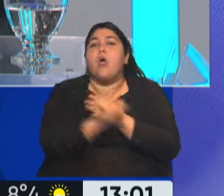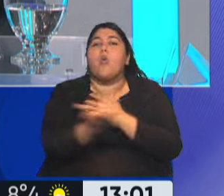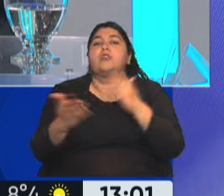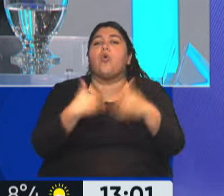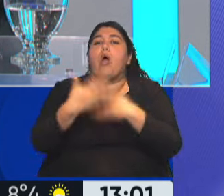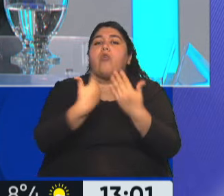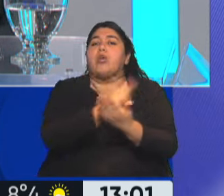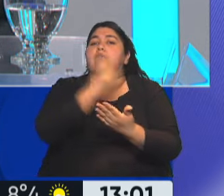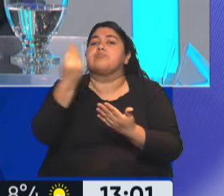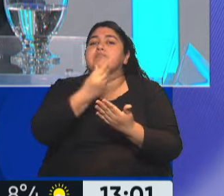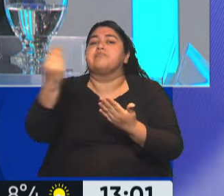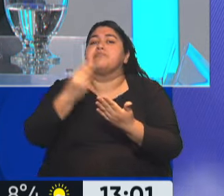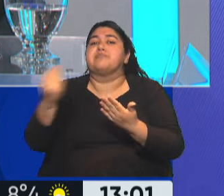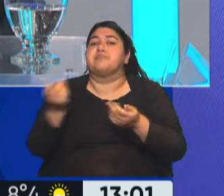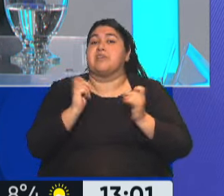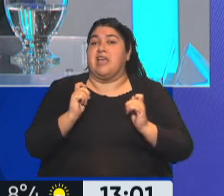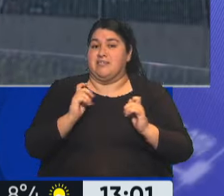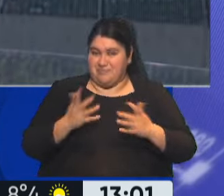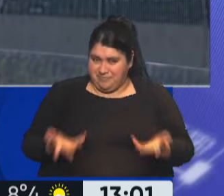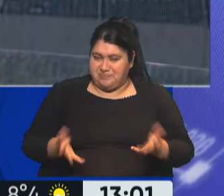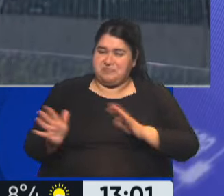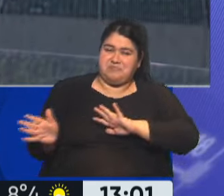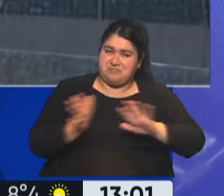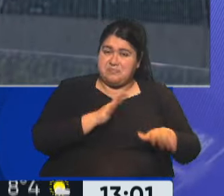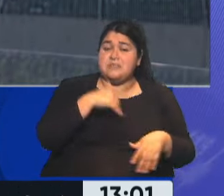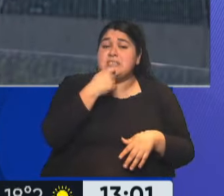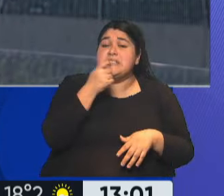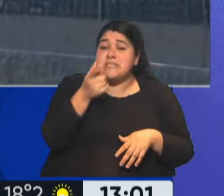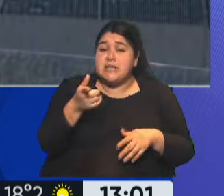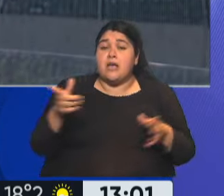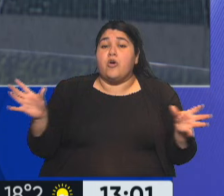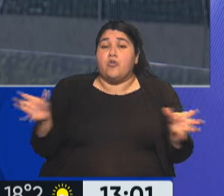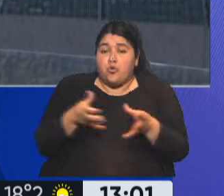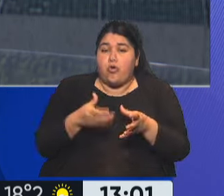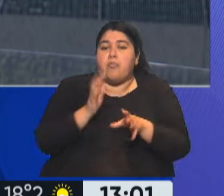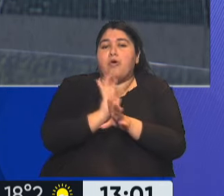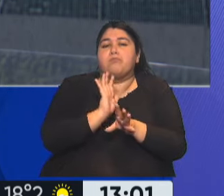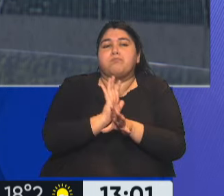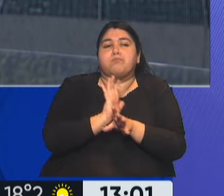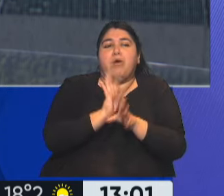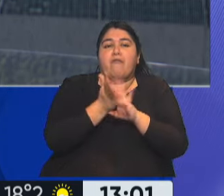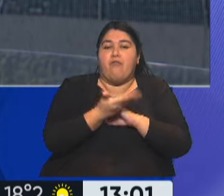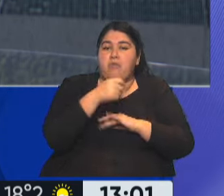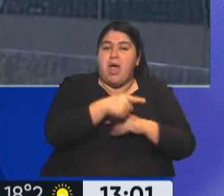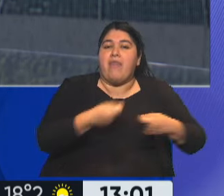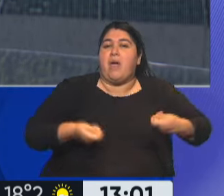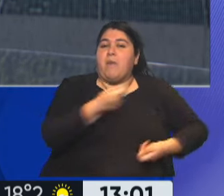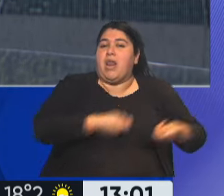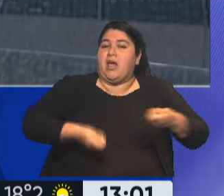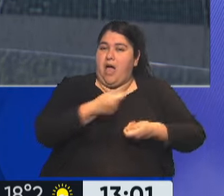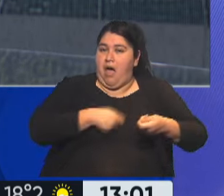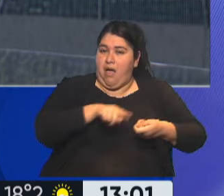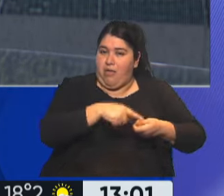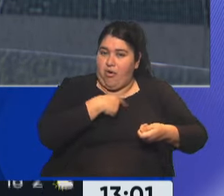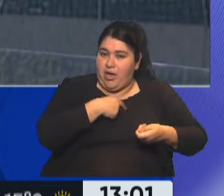jugadores? Desde Ginóbil y para adelante todos los que vos quieras. Ahora se habla desde algunos sectores que lo rechazan de una mercantilización de lo que implica el deporte en la Argentina y de lo